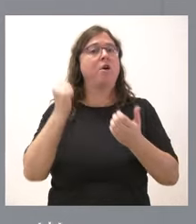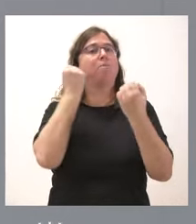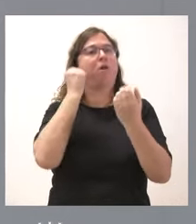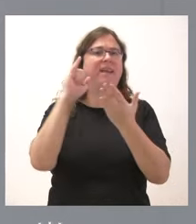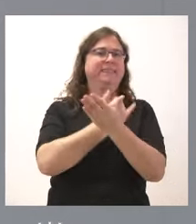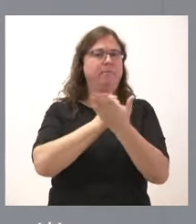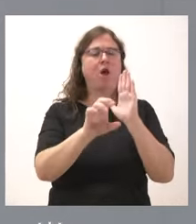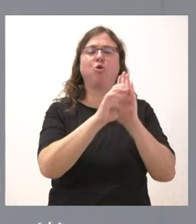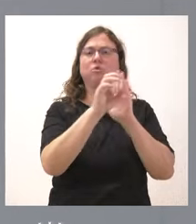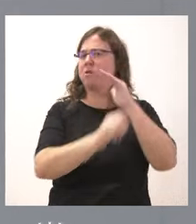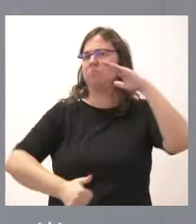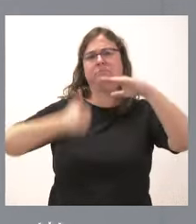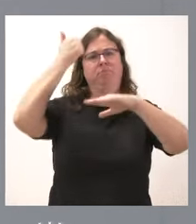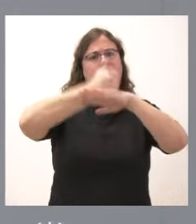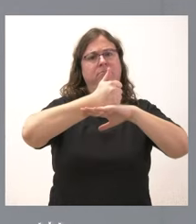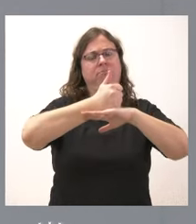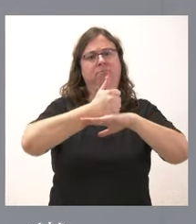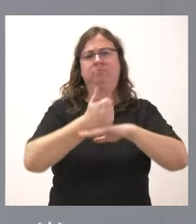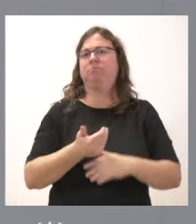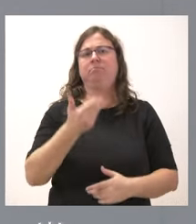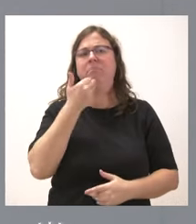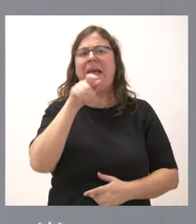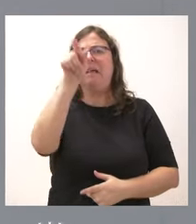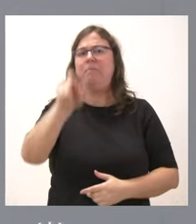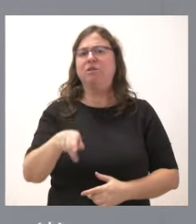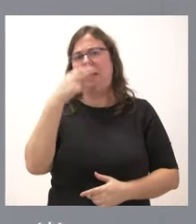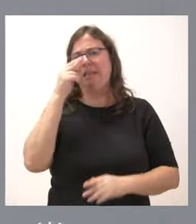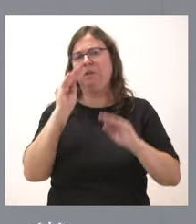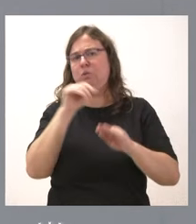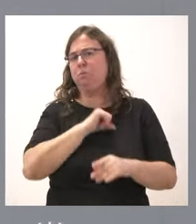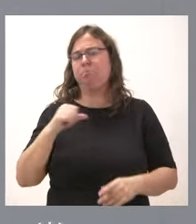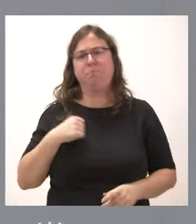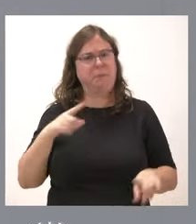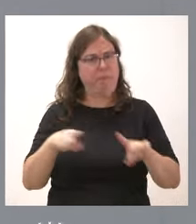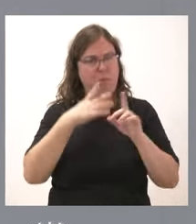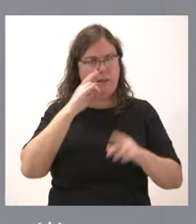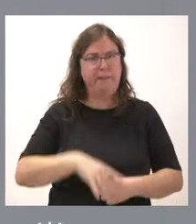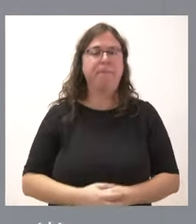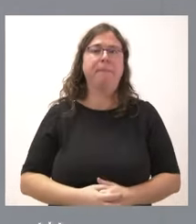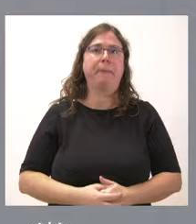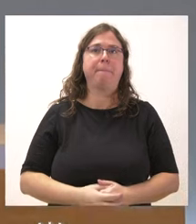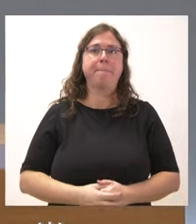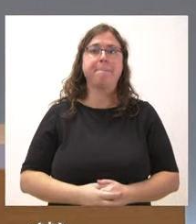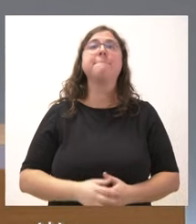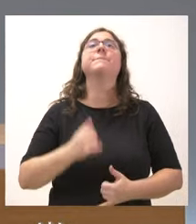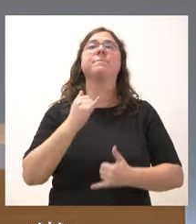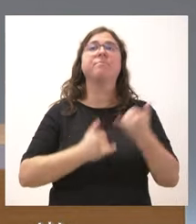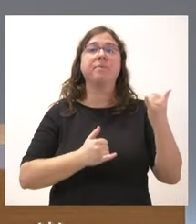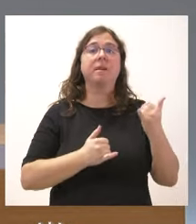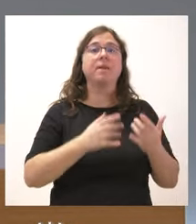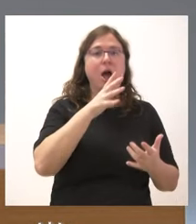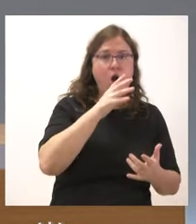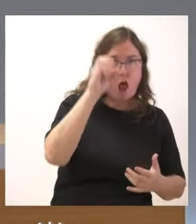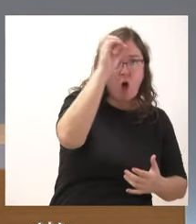Constitución está por encima de los intereses personales de una persona por importante que esta persona sea. Entonces, la posición oficial de la